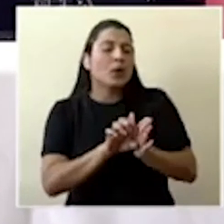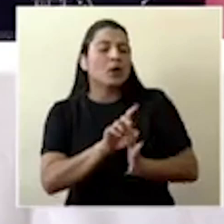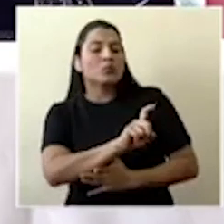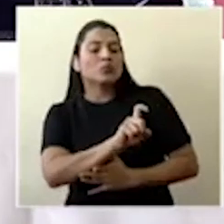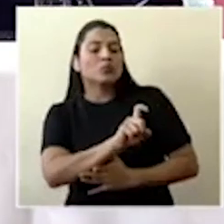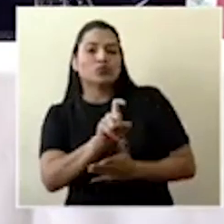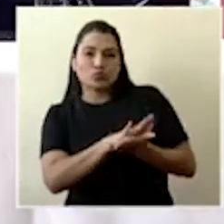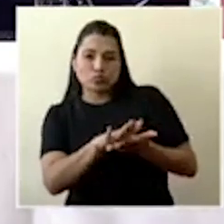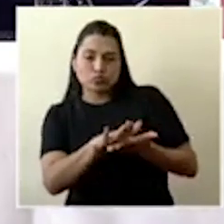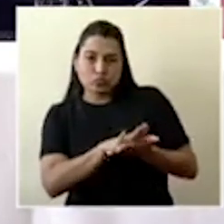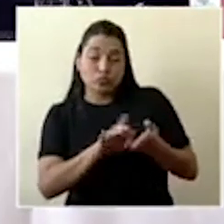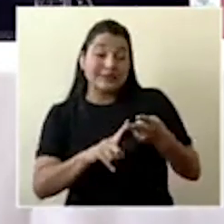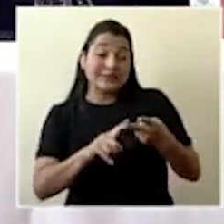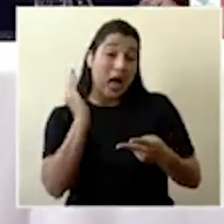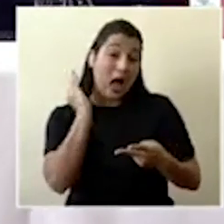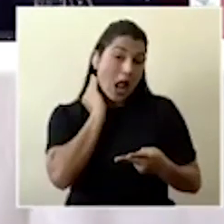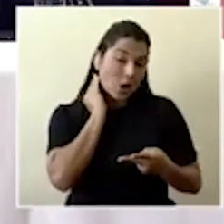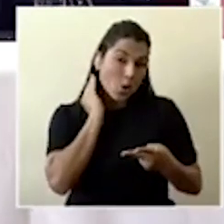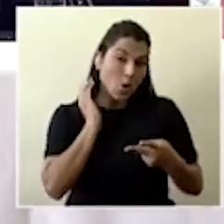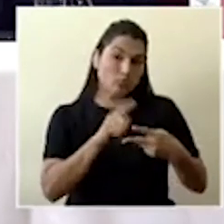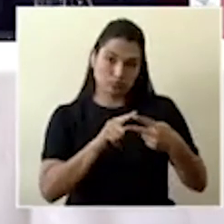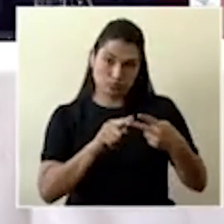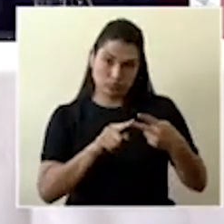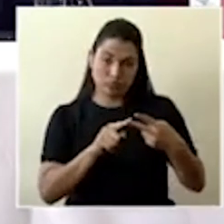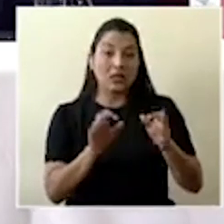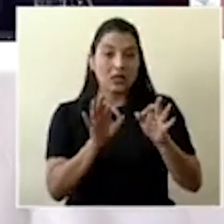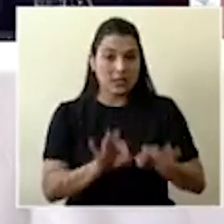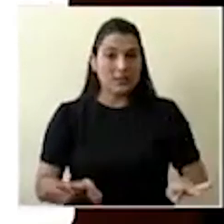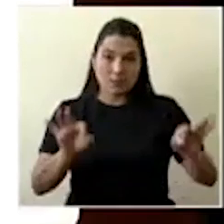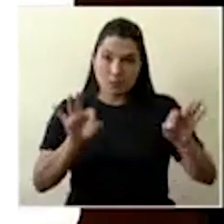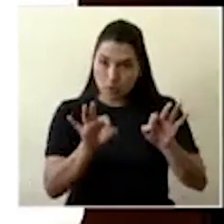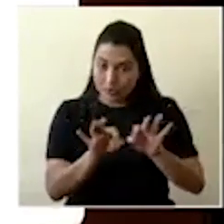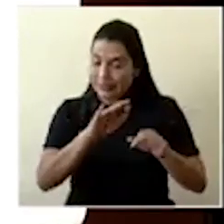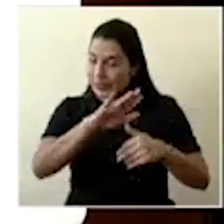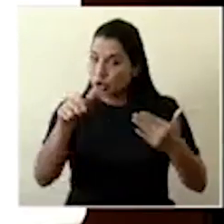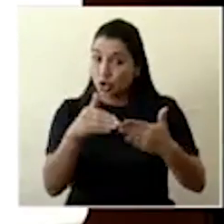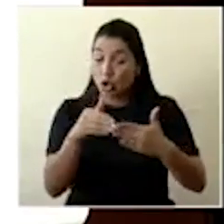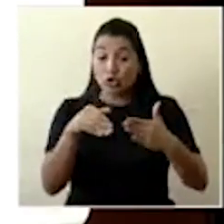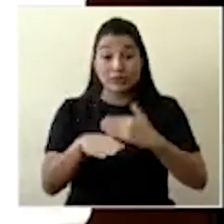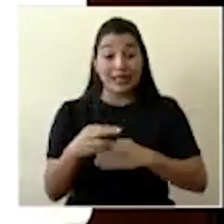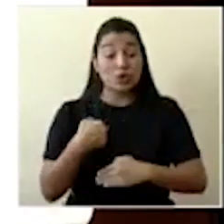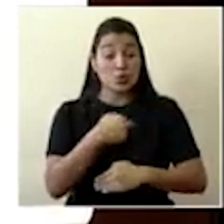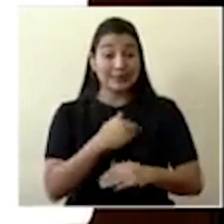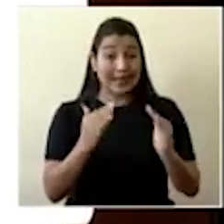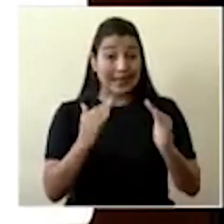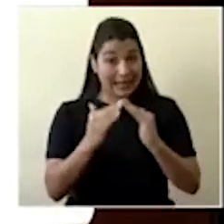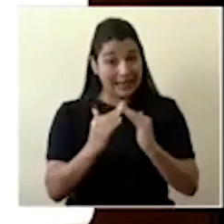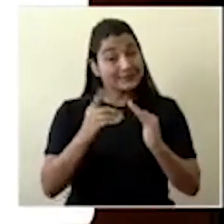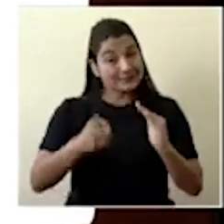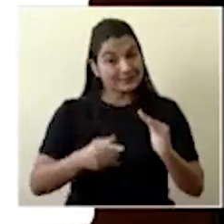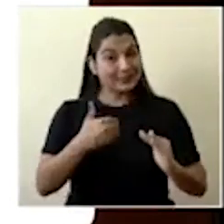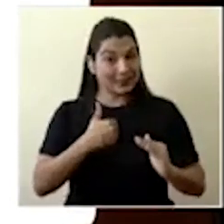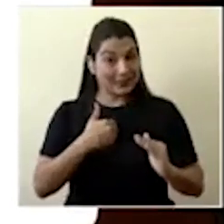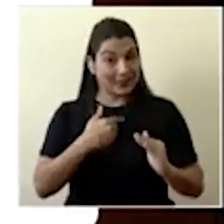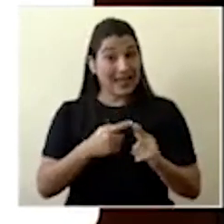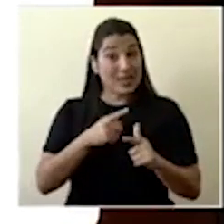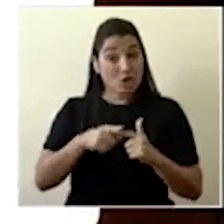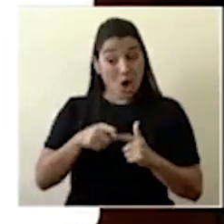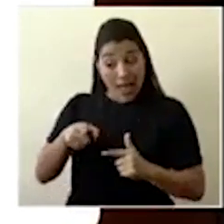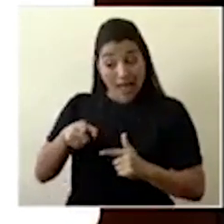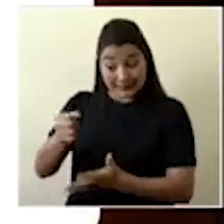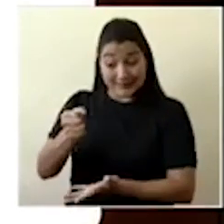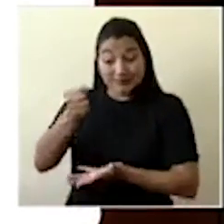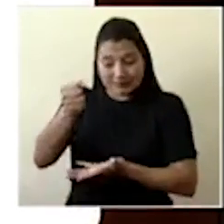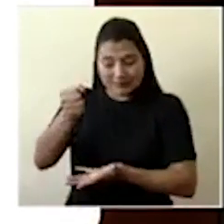y el alcohol, que es importante que todos en nuestra casa lo tengamos. Así que ese paquete de asistencia